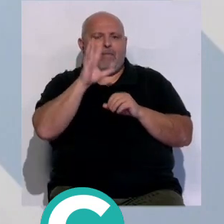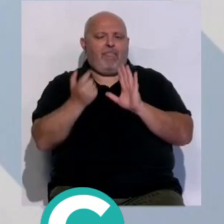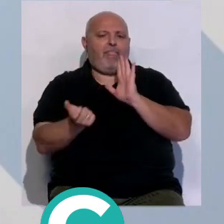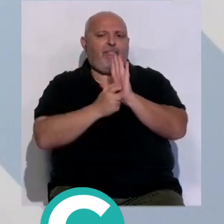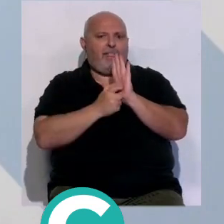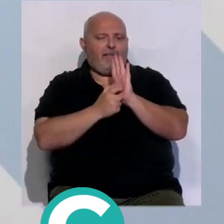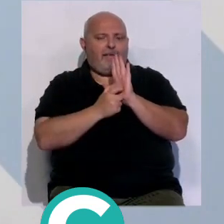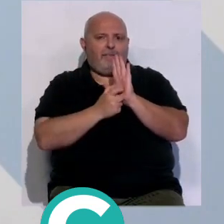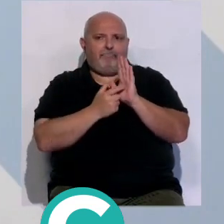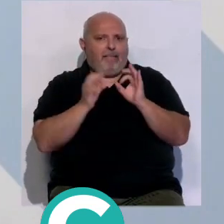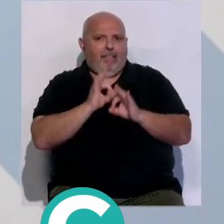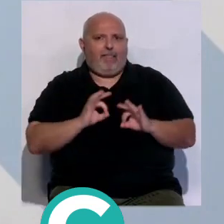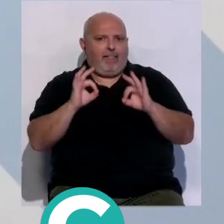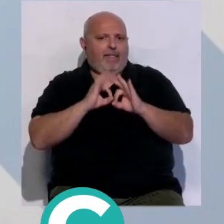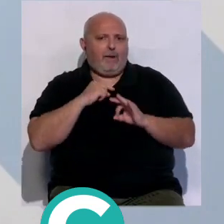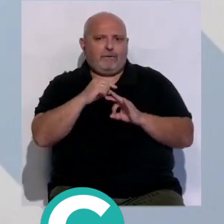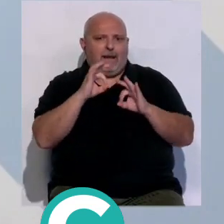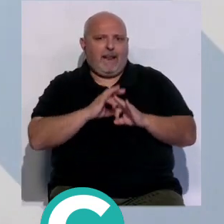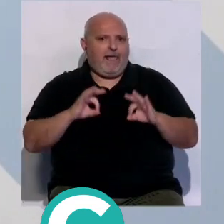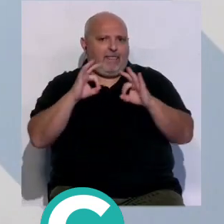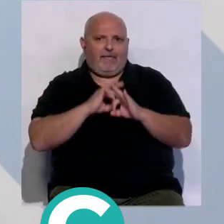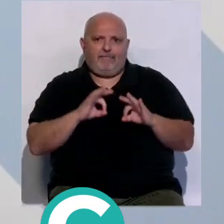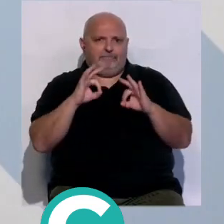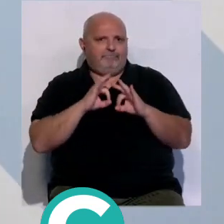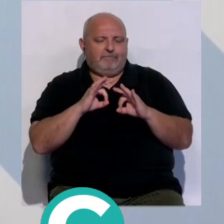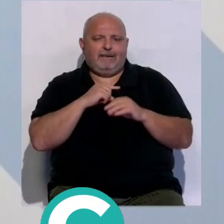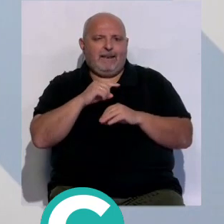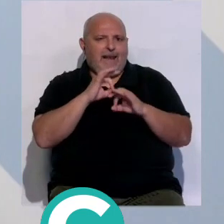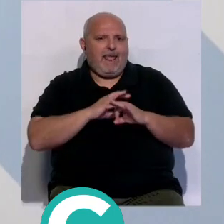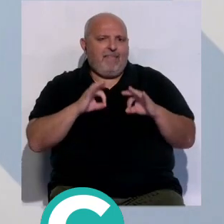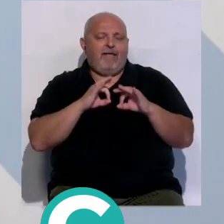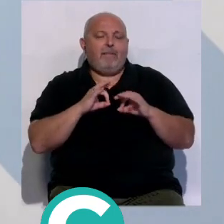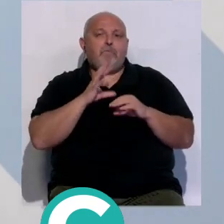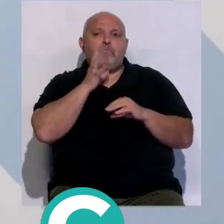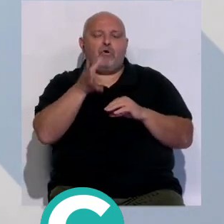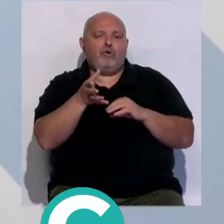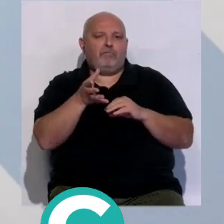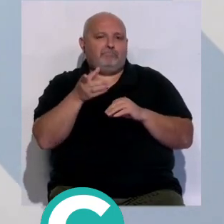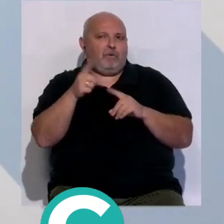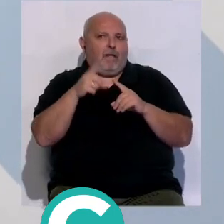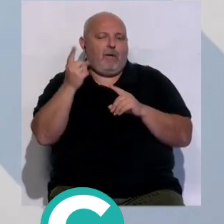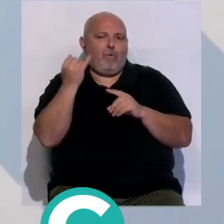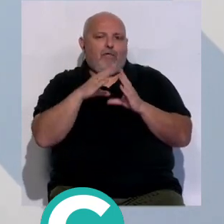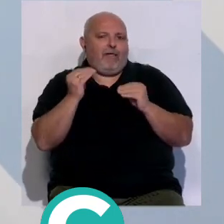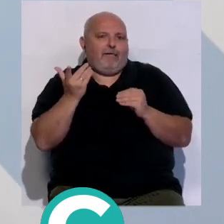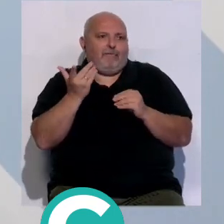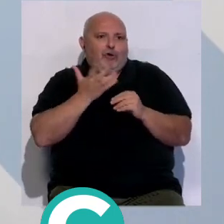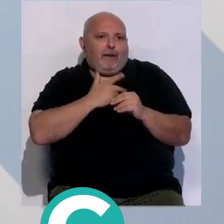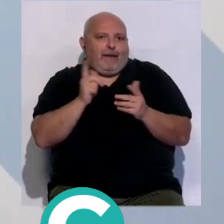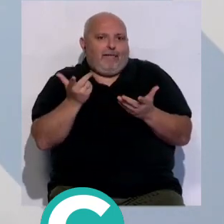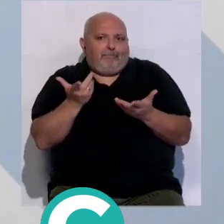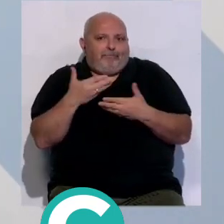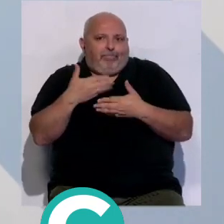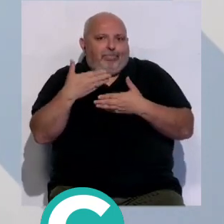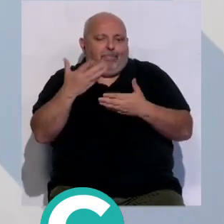el presupuesto y que no se van a ejecutar que no se van a ejecutar por la torpeza o la intencionalidad